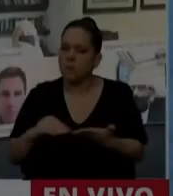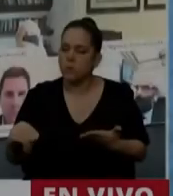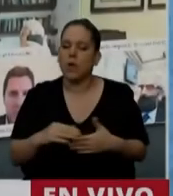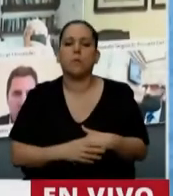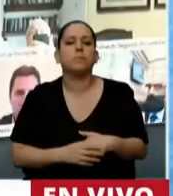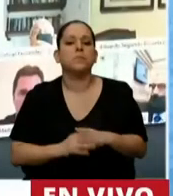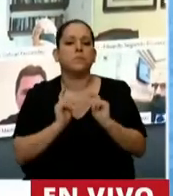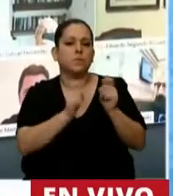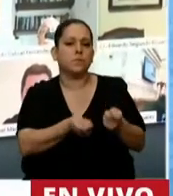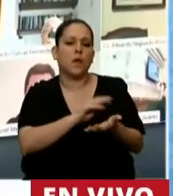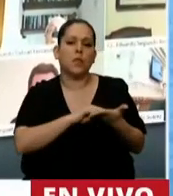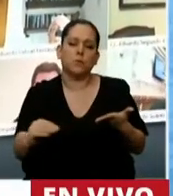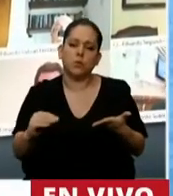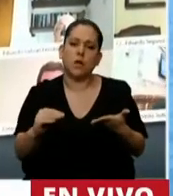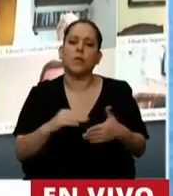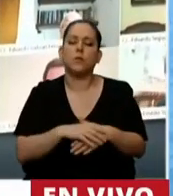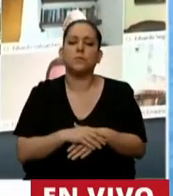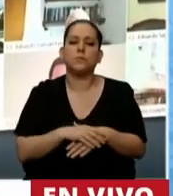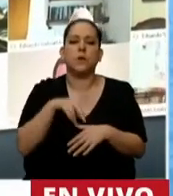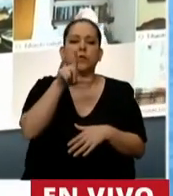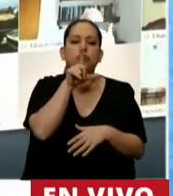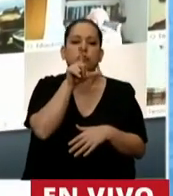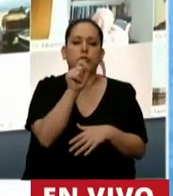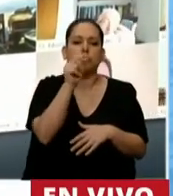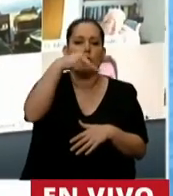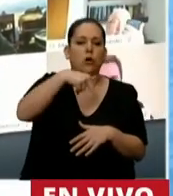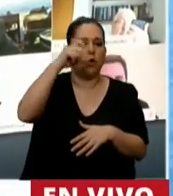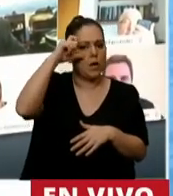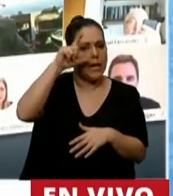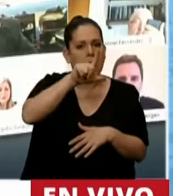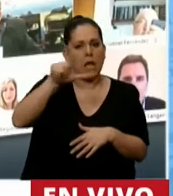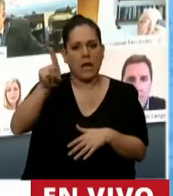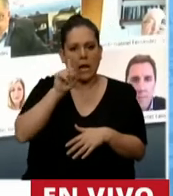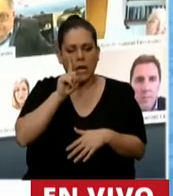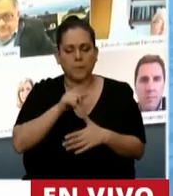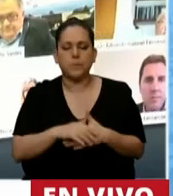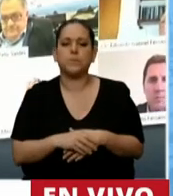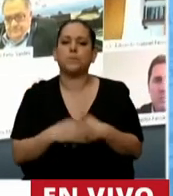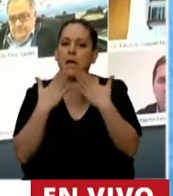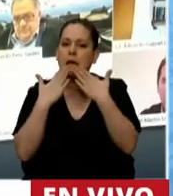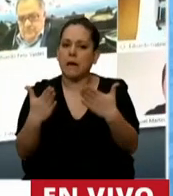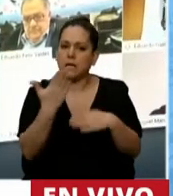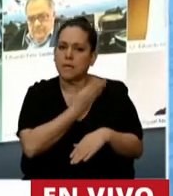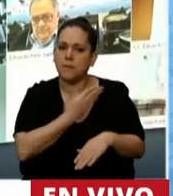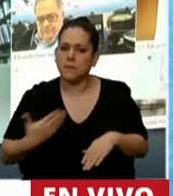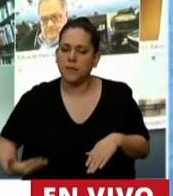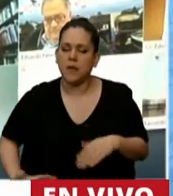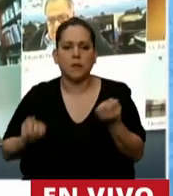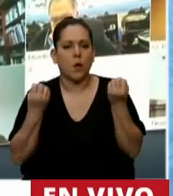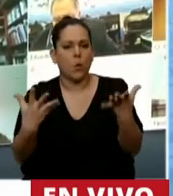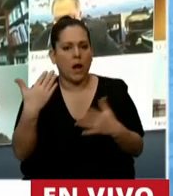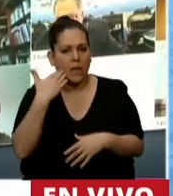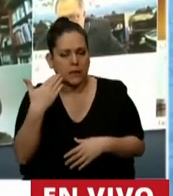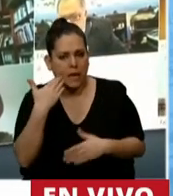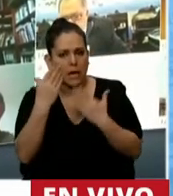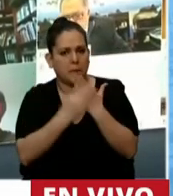Tiene la palabra el diputado Pablo Gabriel Tonelli. Gracias, Presidente. Buenas tardes,